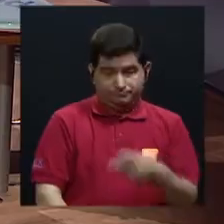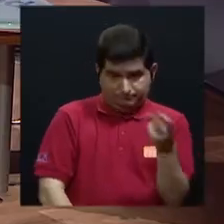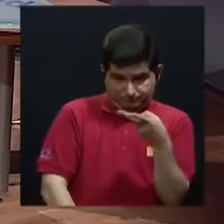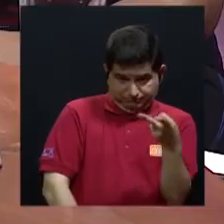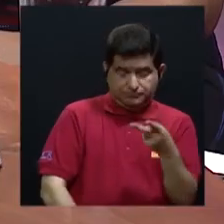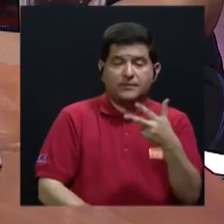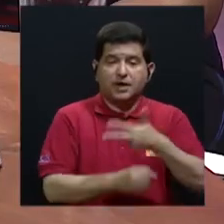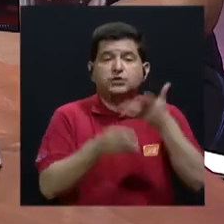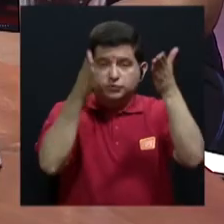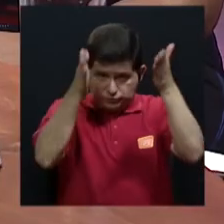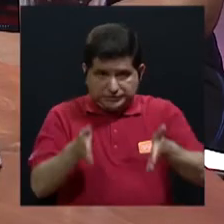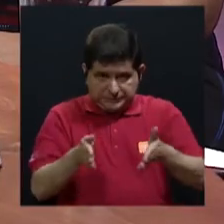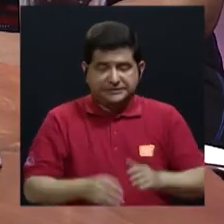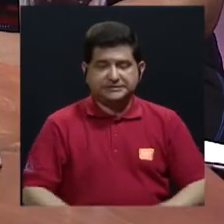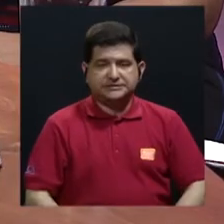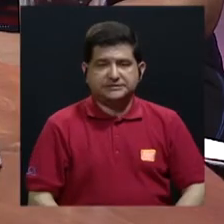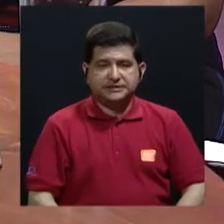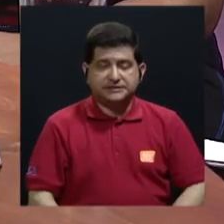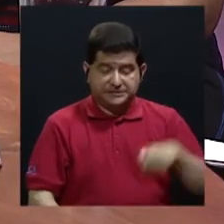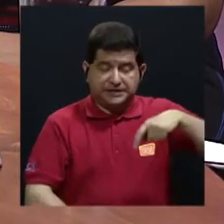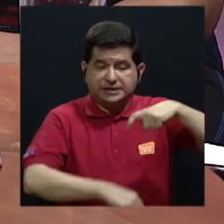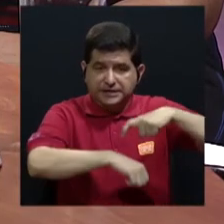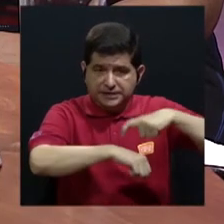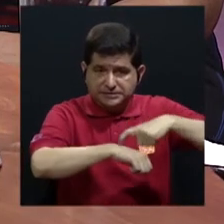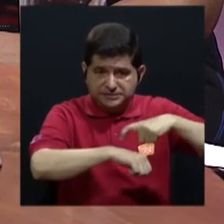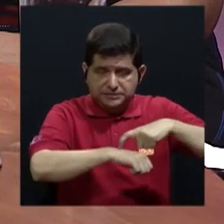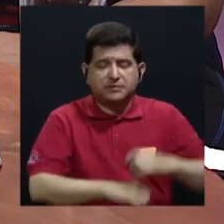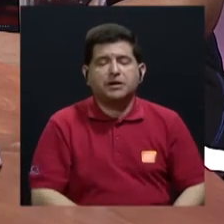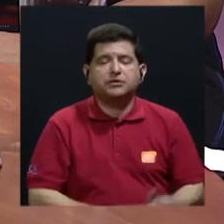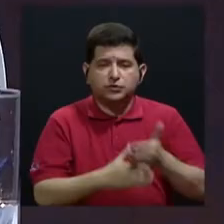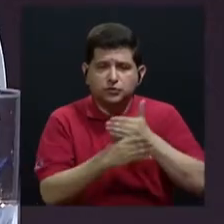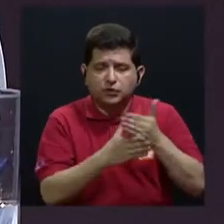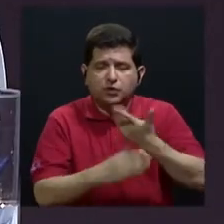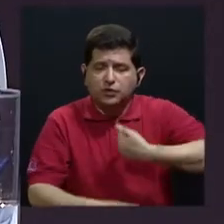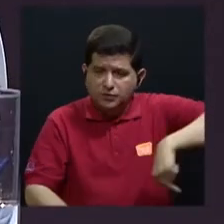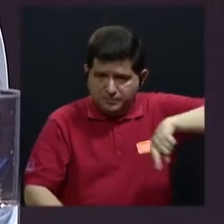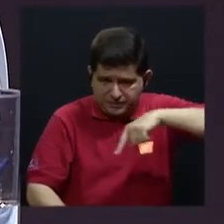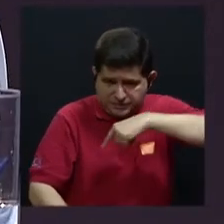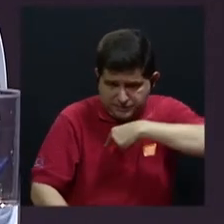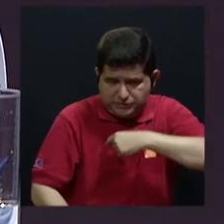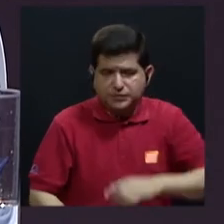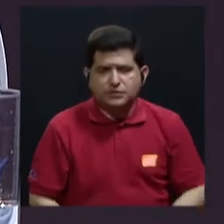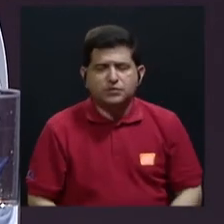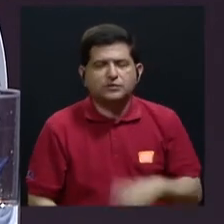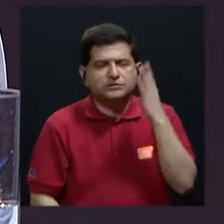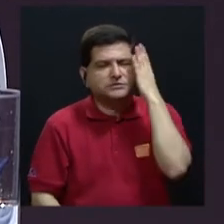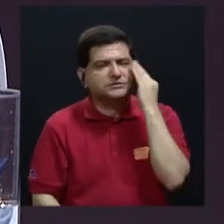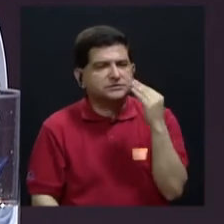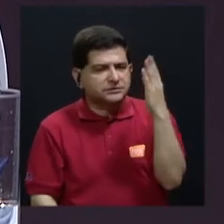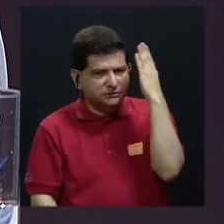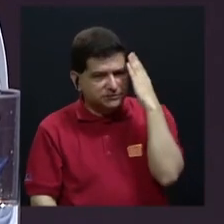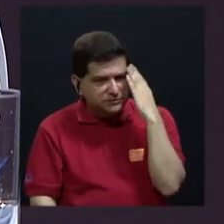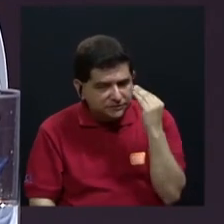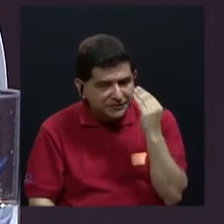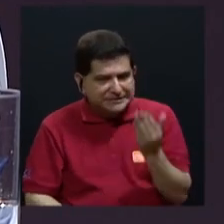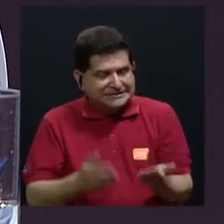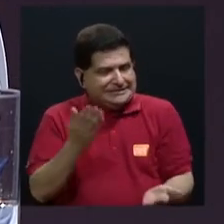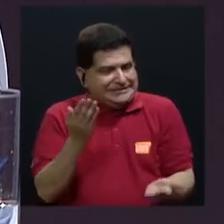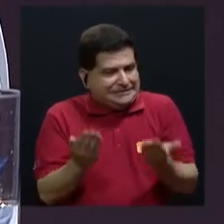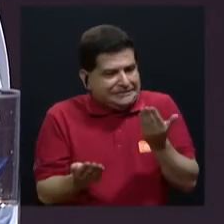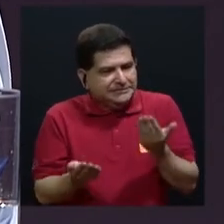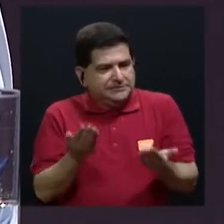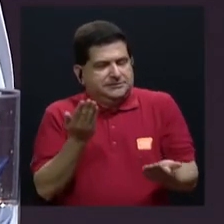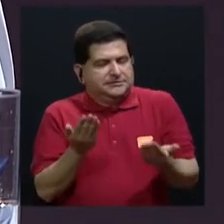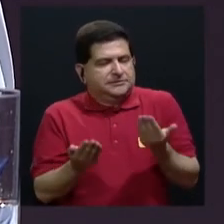ambas guatemaltecas que están en este momento compartiendo con nosotras una experiencia quizás